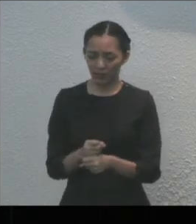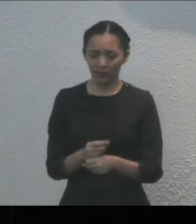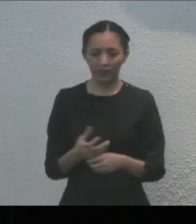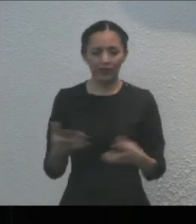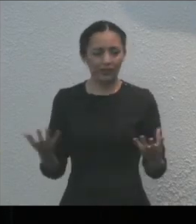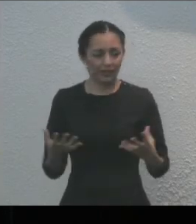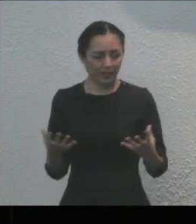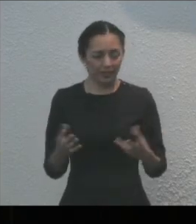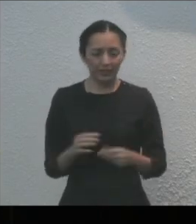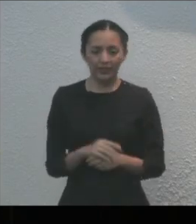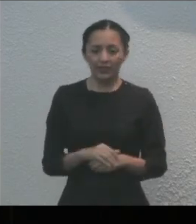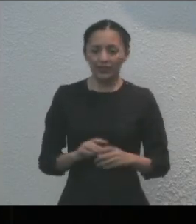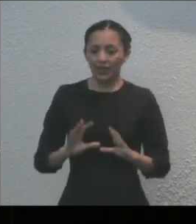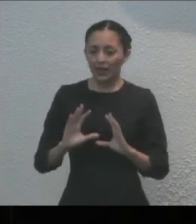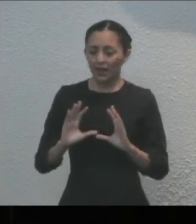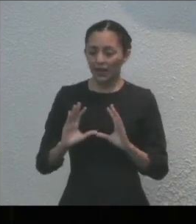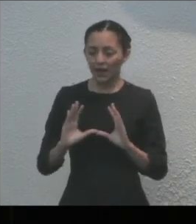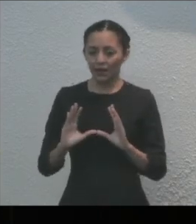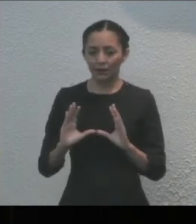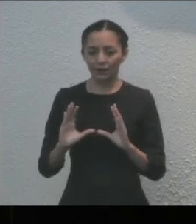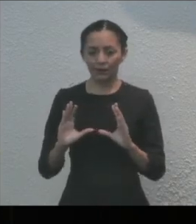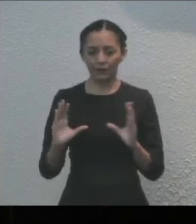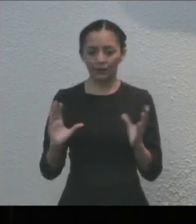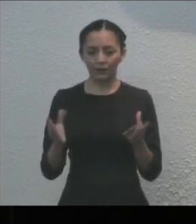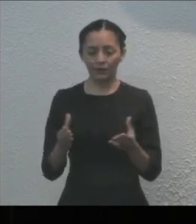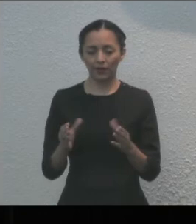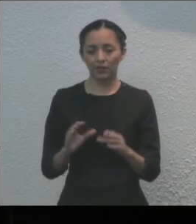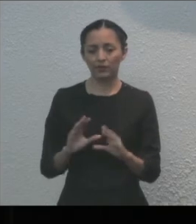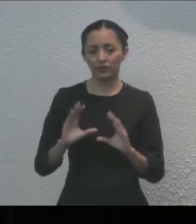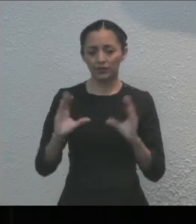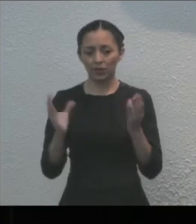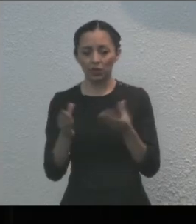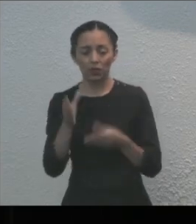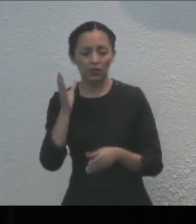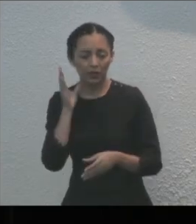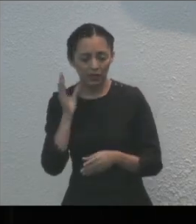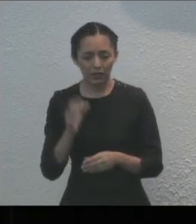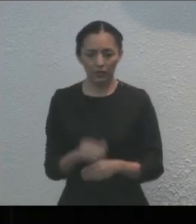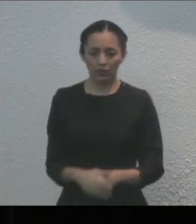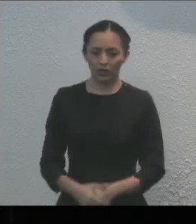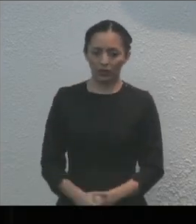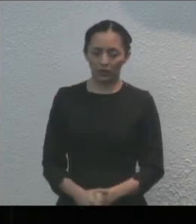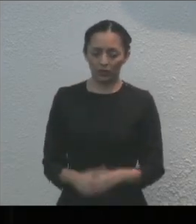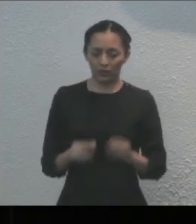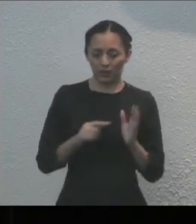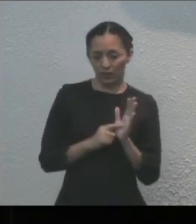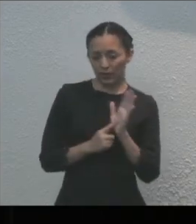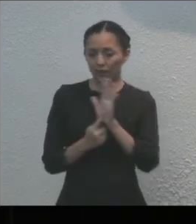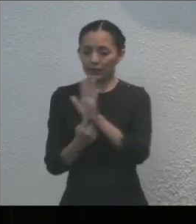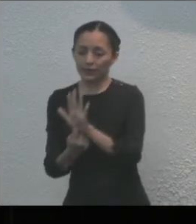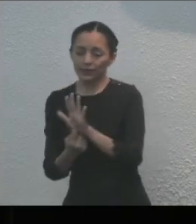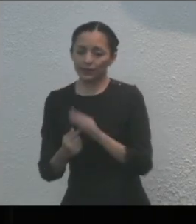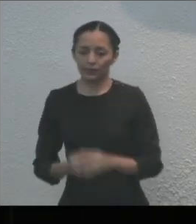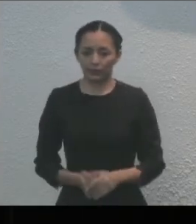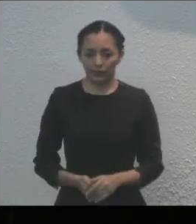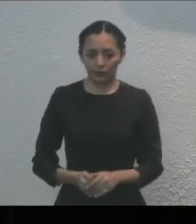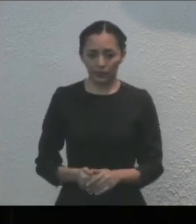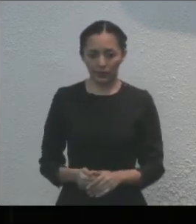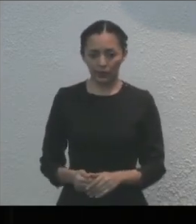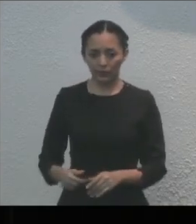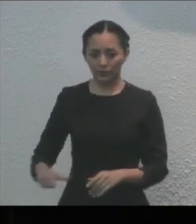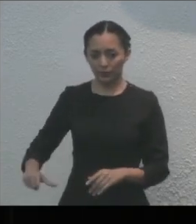y por primera vez la decimosexta legislatura en representación del Poder